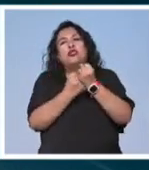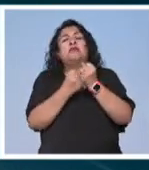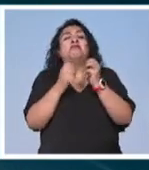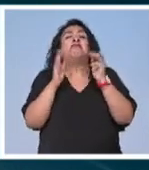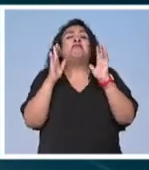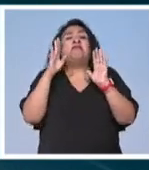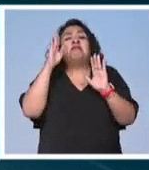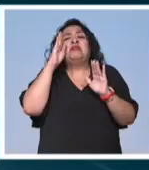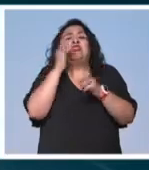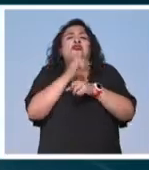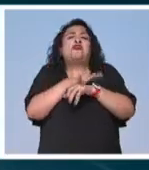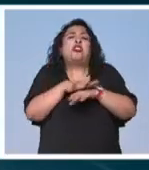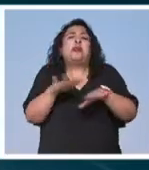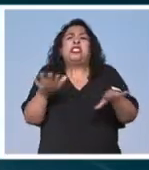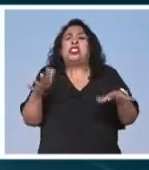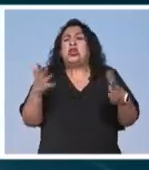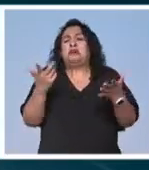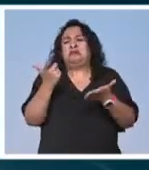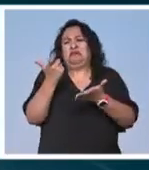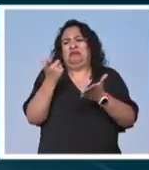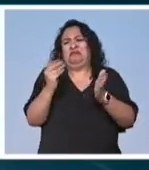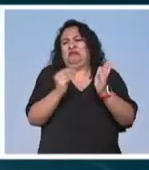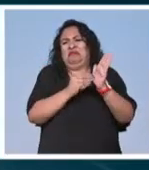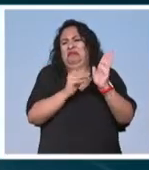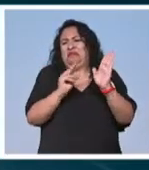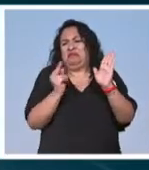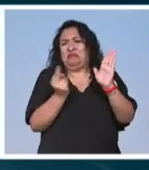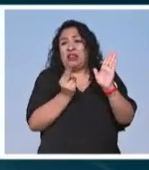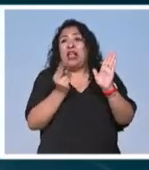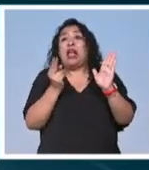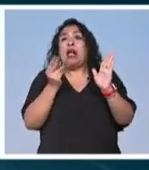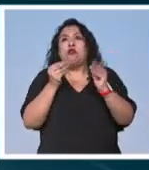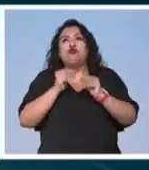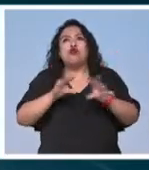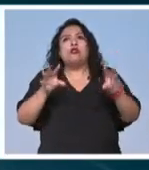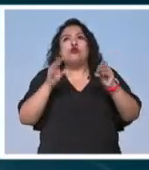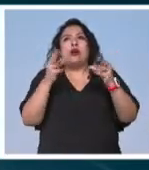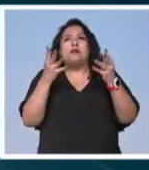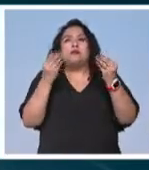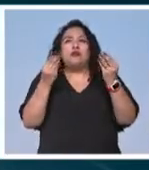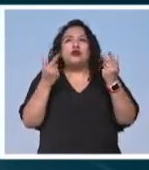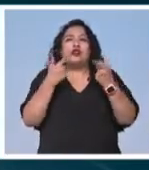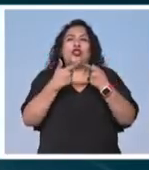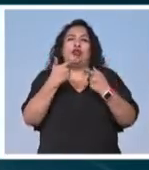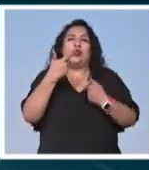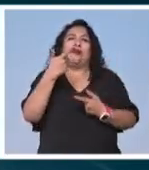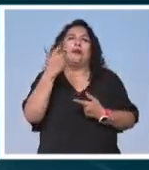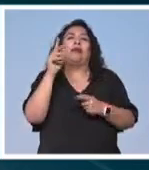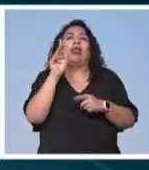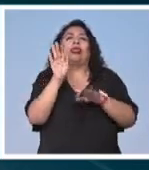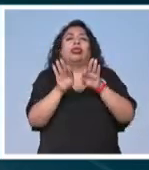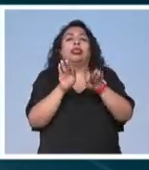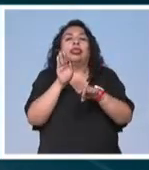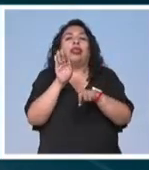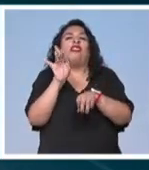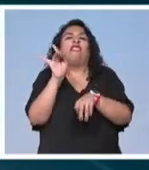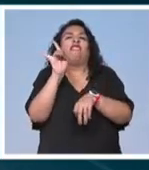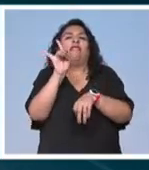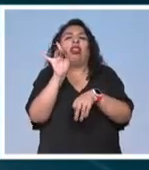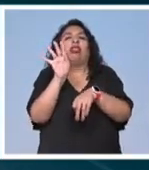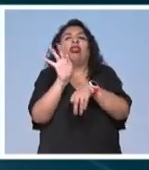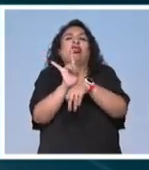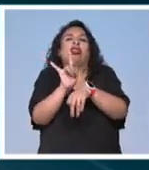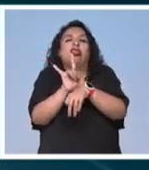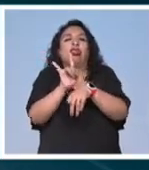consideraban como información no financiera lo que promovió la proliferación del greenwashing maquillaje verde es decir